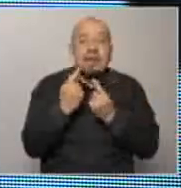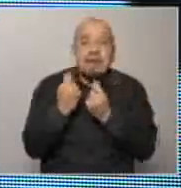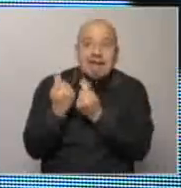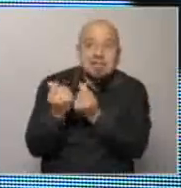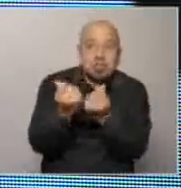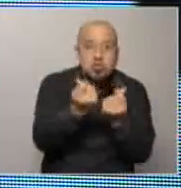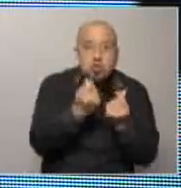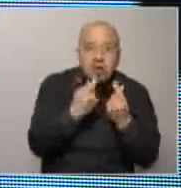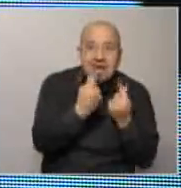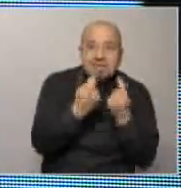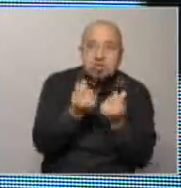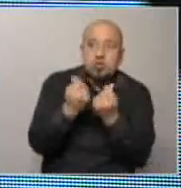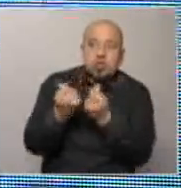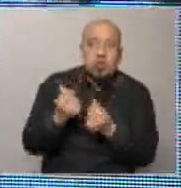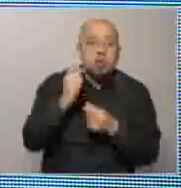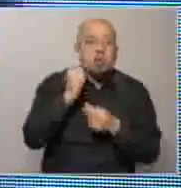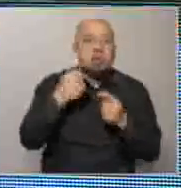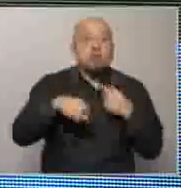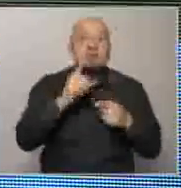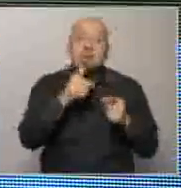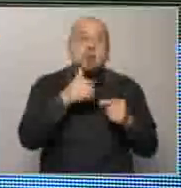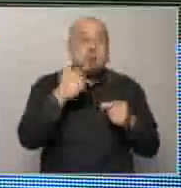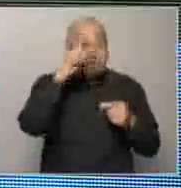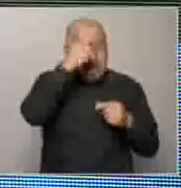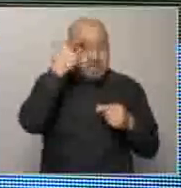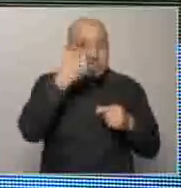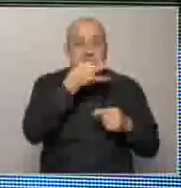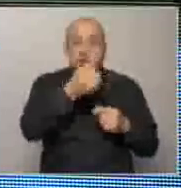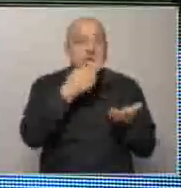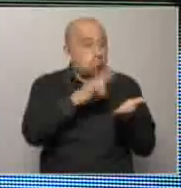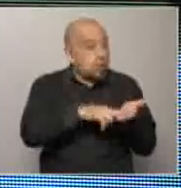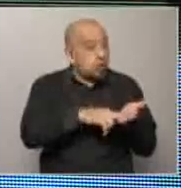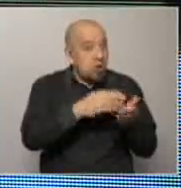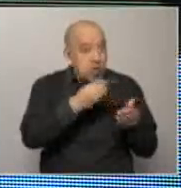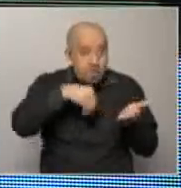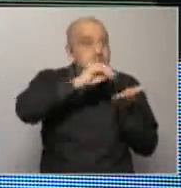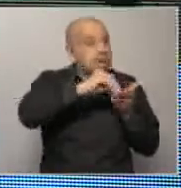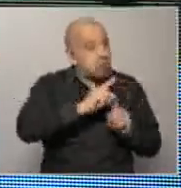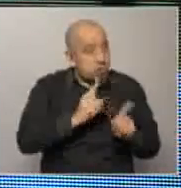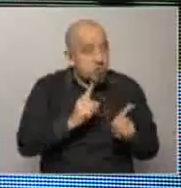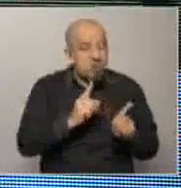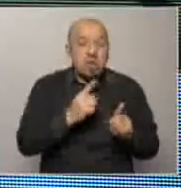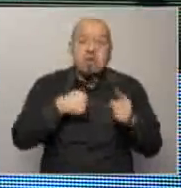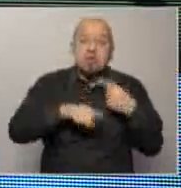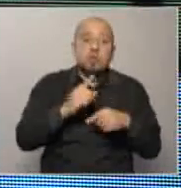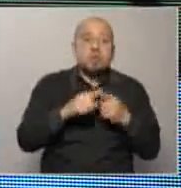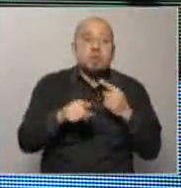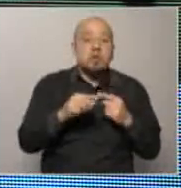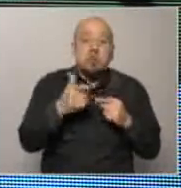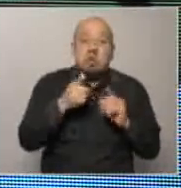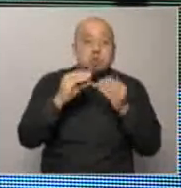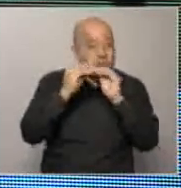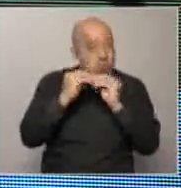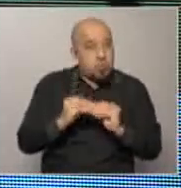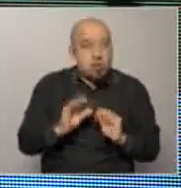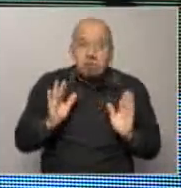Bueno, de la parte del gasto el presidente dijo impuestos no, la promesa de campaña yo impuestos no voy a poner y estamos dentro de un presupuesto que todo indica que no tiene impuestos. No lo